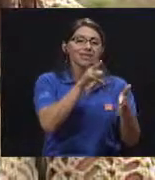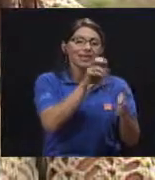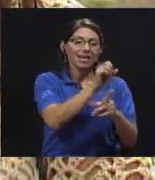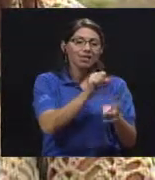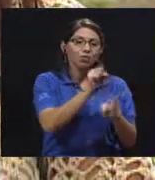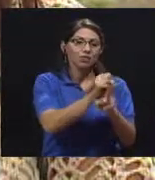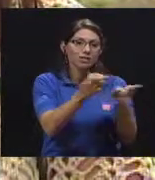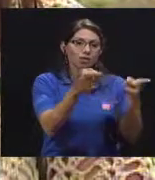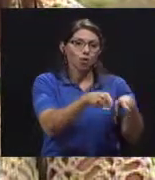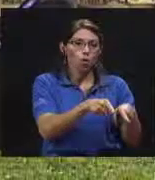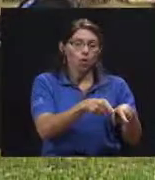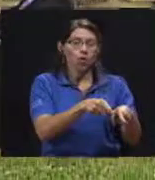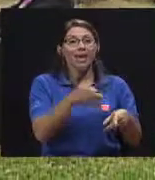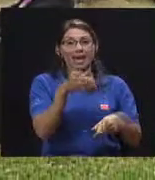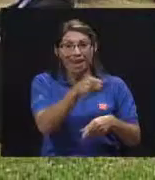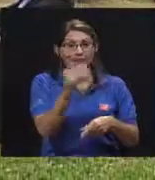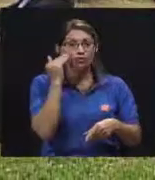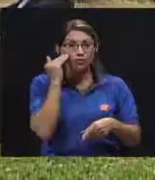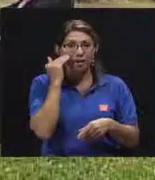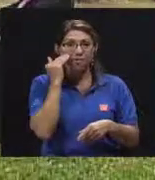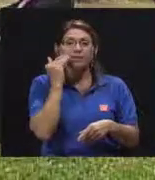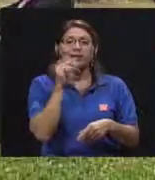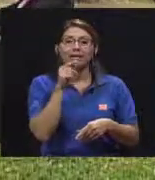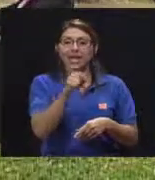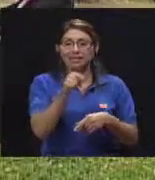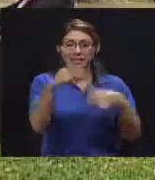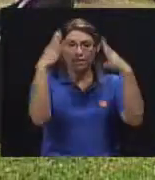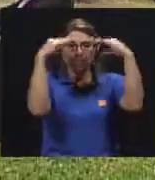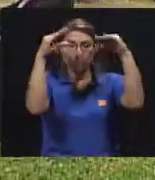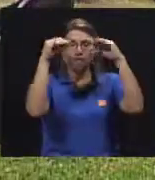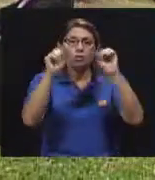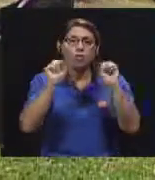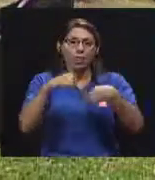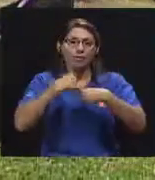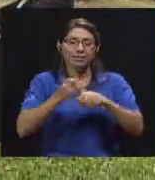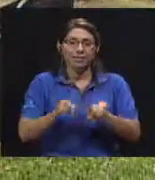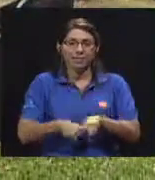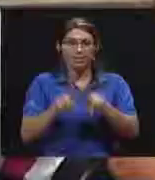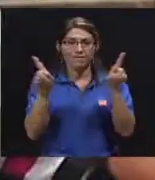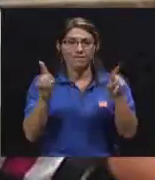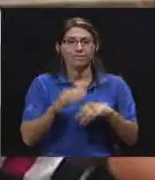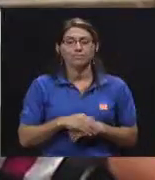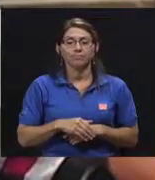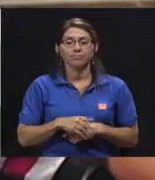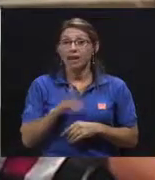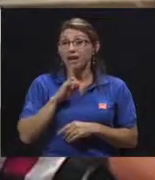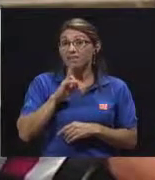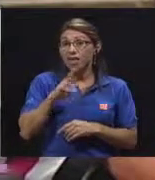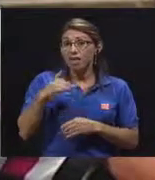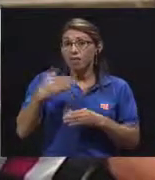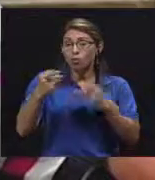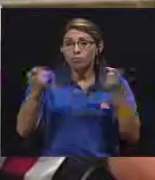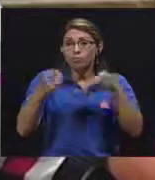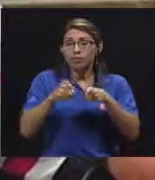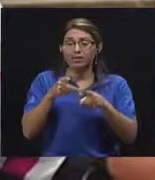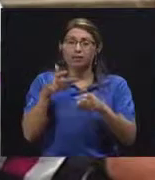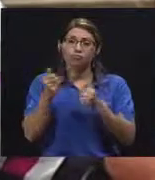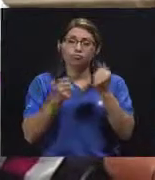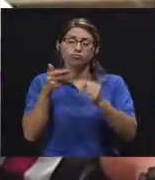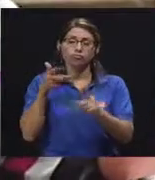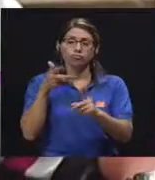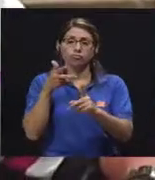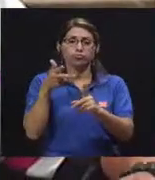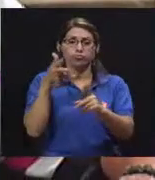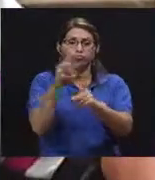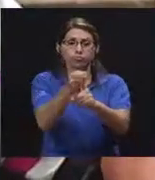ocupan en el terreno, entonces esos datos pueden marcar la vida. En realidad, pues, en lo que son accidentes de tránsito, que por